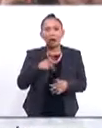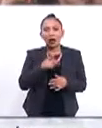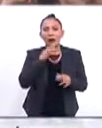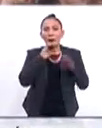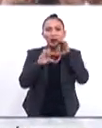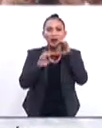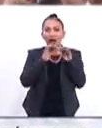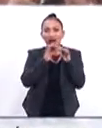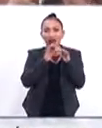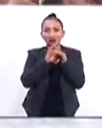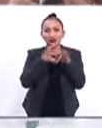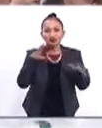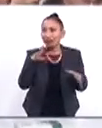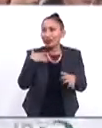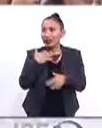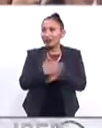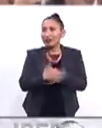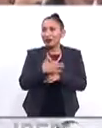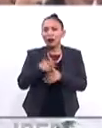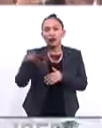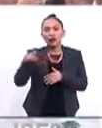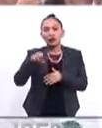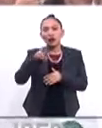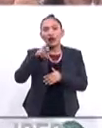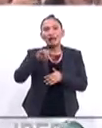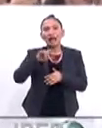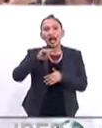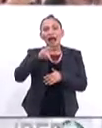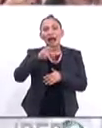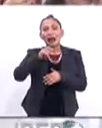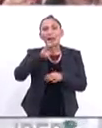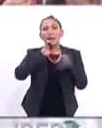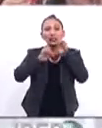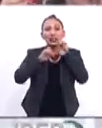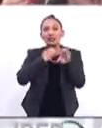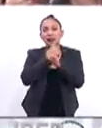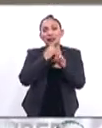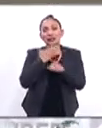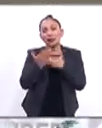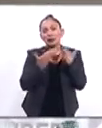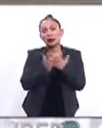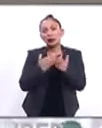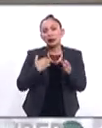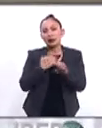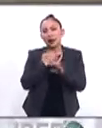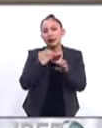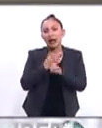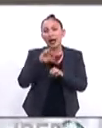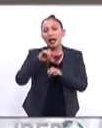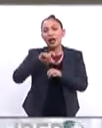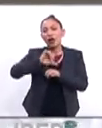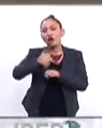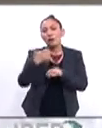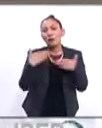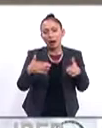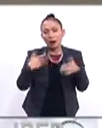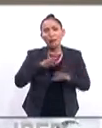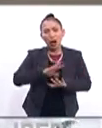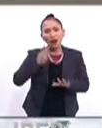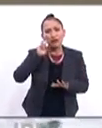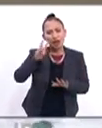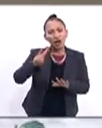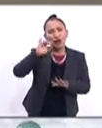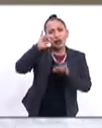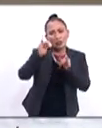perdimos la comunicación por un momento con Noris Aguilar periodista del servicio estatal de radio y televisión canal 11 de Panamá pero estamos